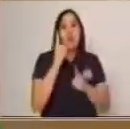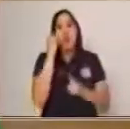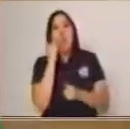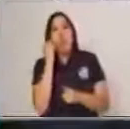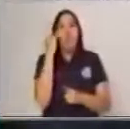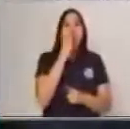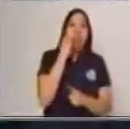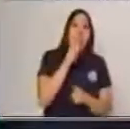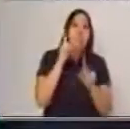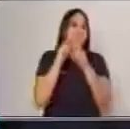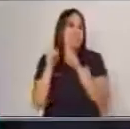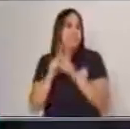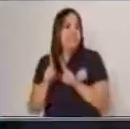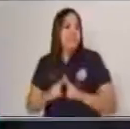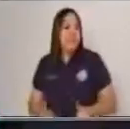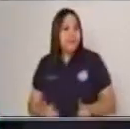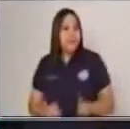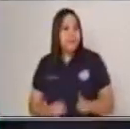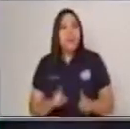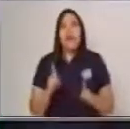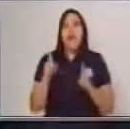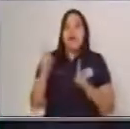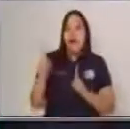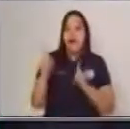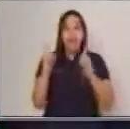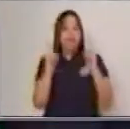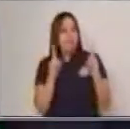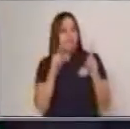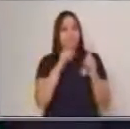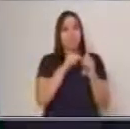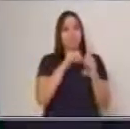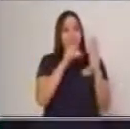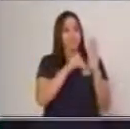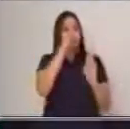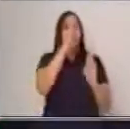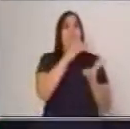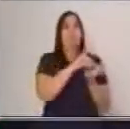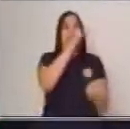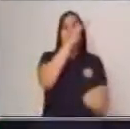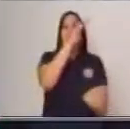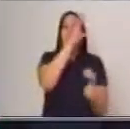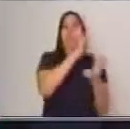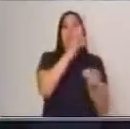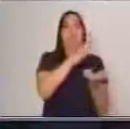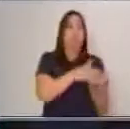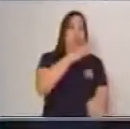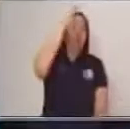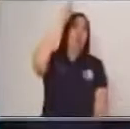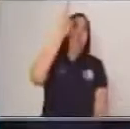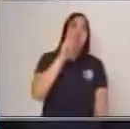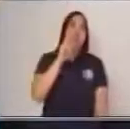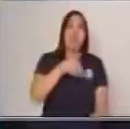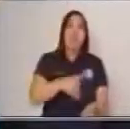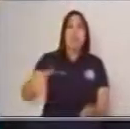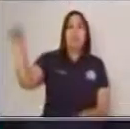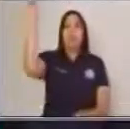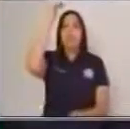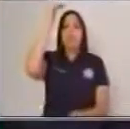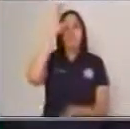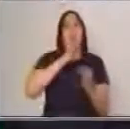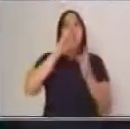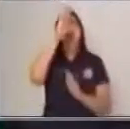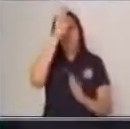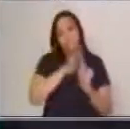especie. Así se puede encontrar cactus de gran tamaño, más de dos metros, como pequeños,